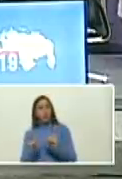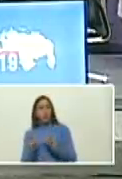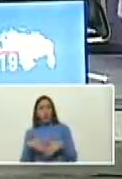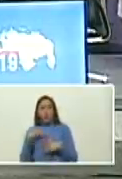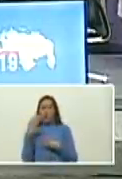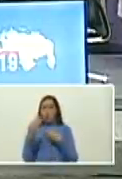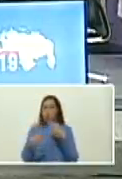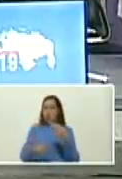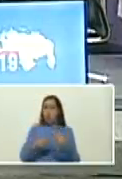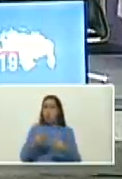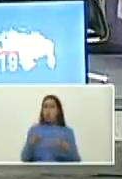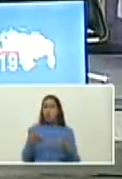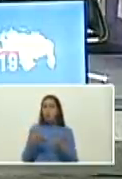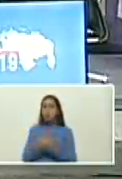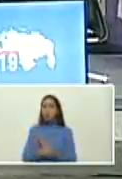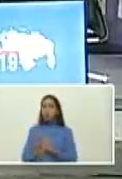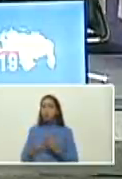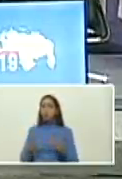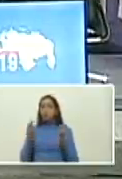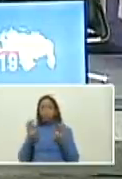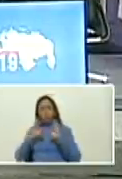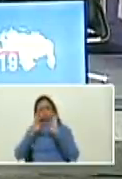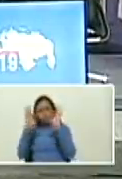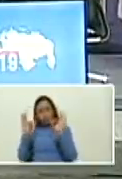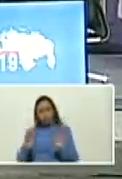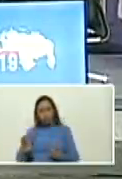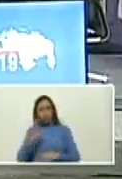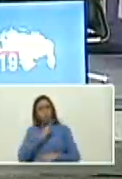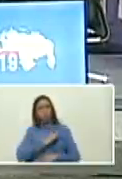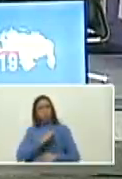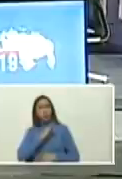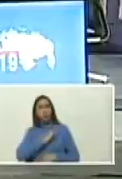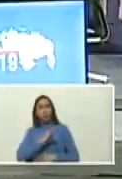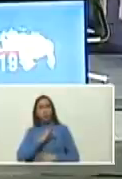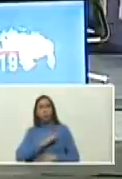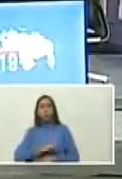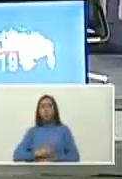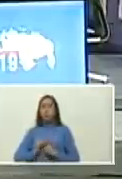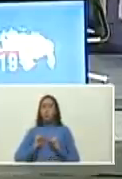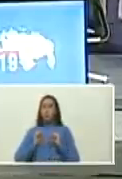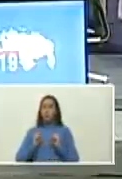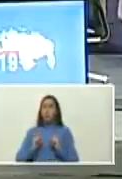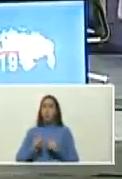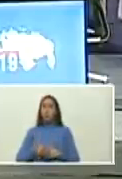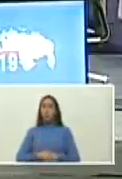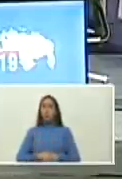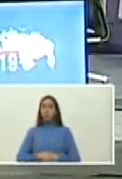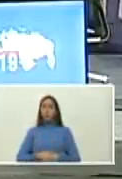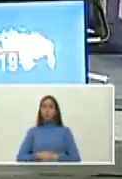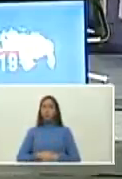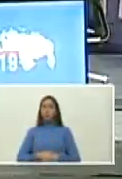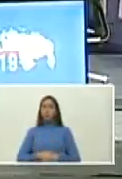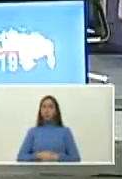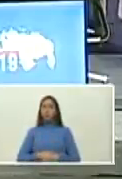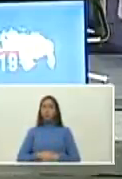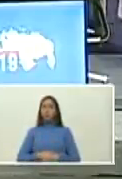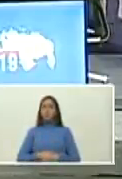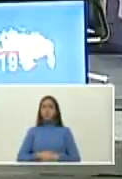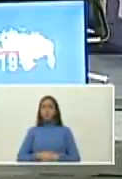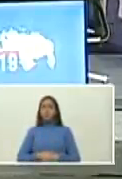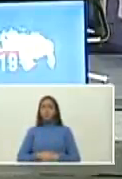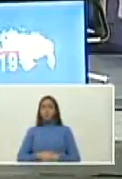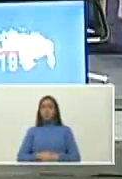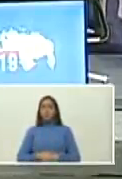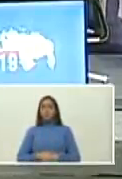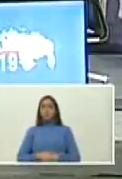construcción de nuevos modelos de sociedad de sociedades más justas que sin lugar a duda sin